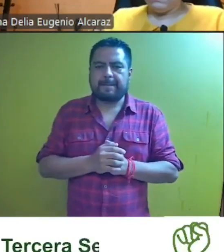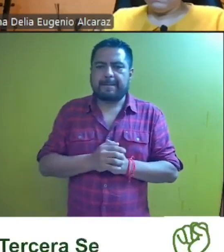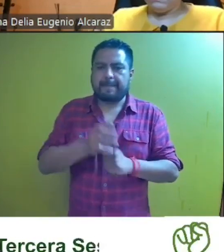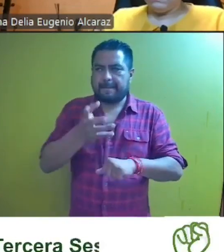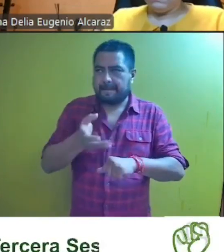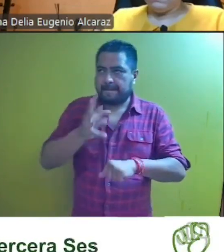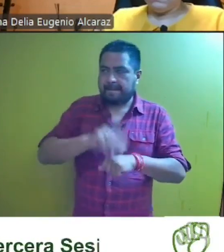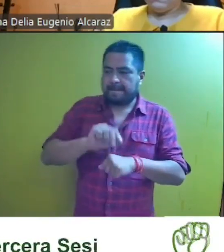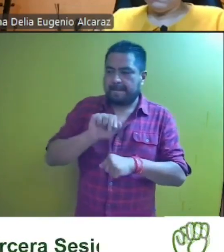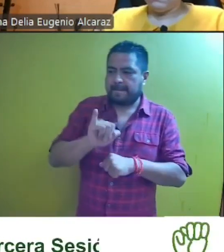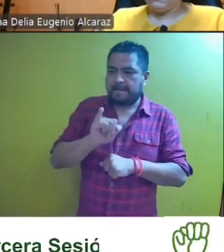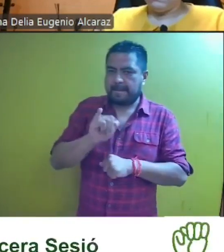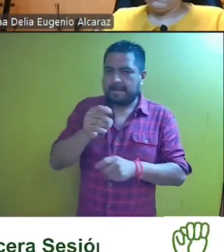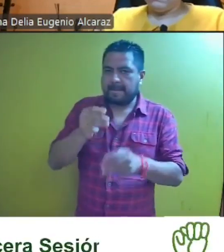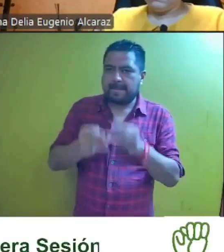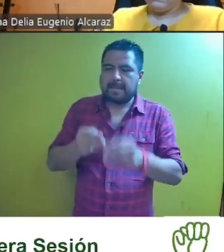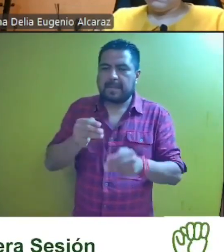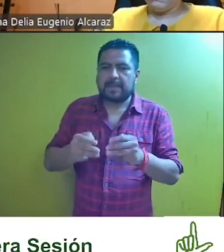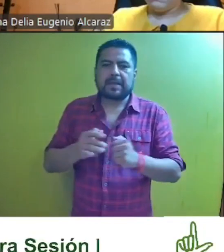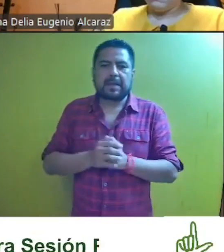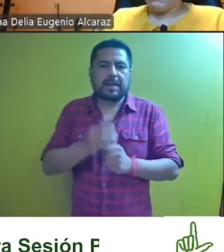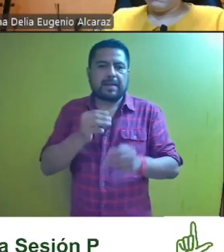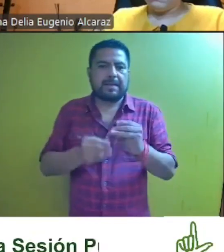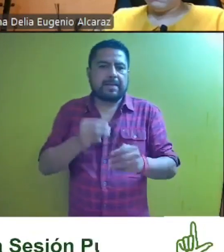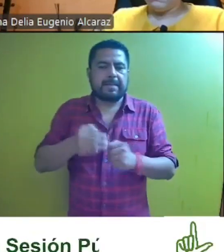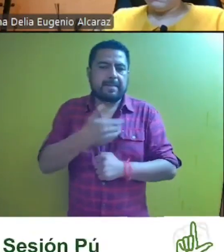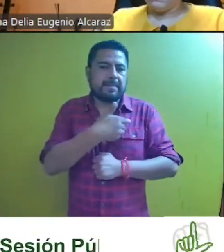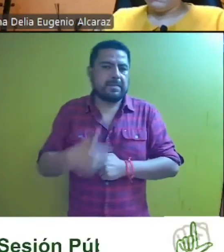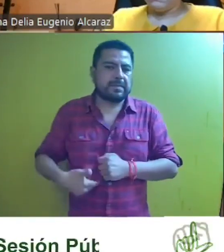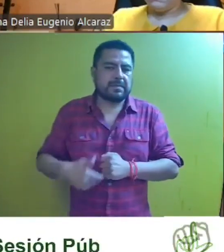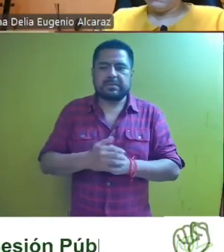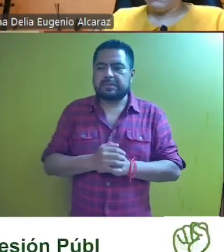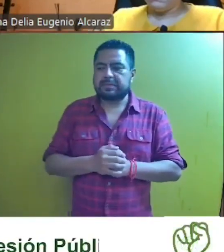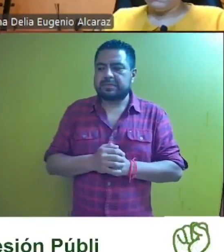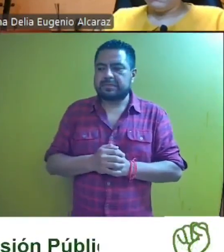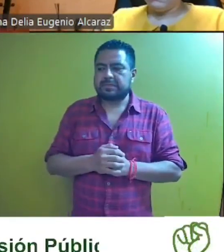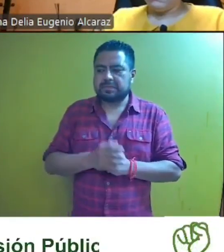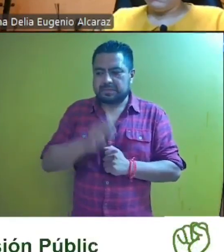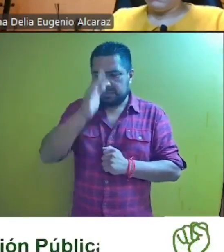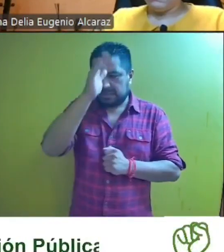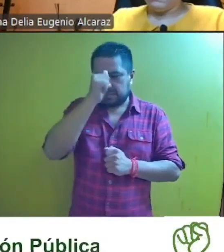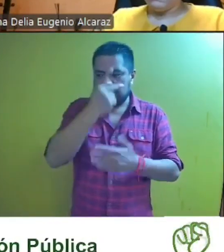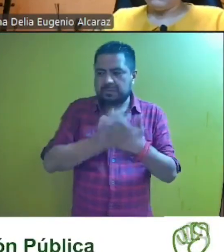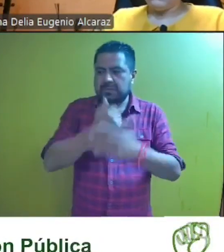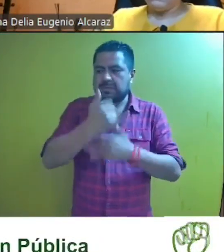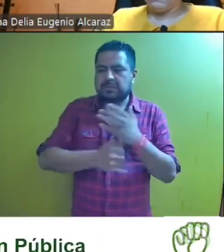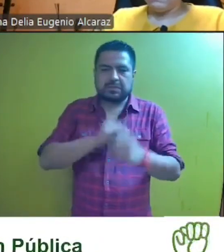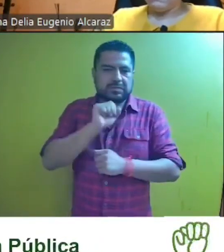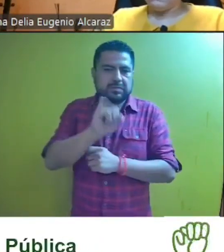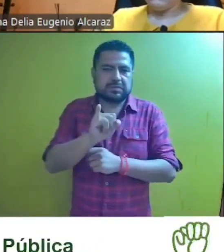magistrada, magistrada Evelyn Rodríguez Chinol. A favor del proyecto.